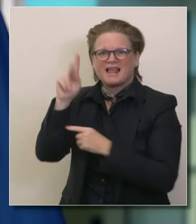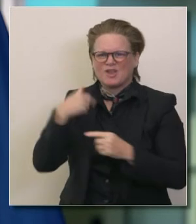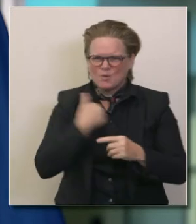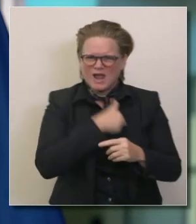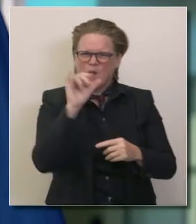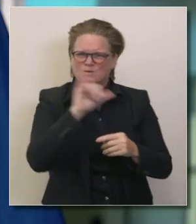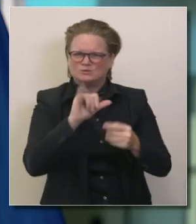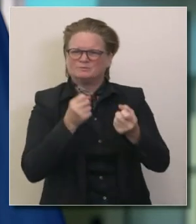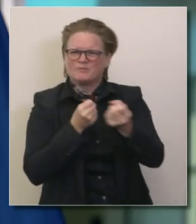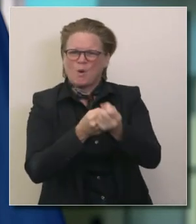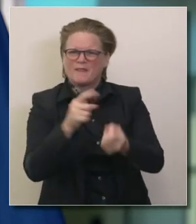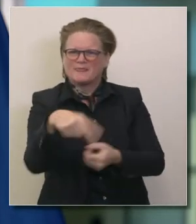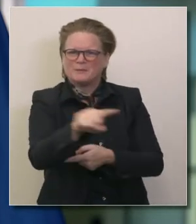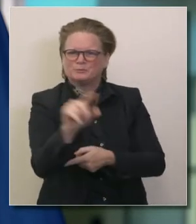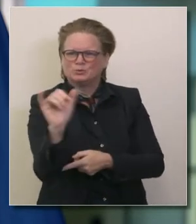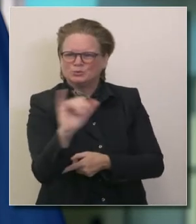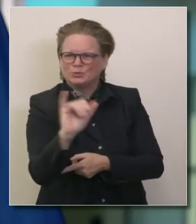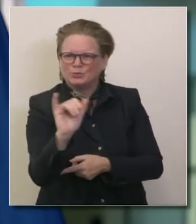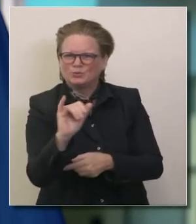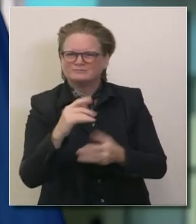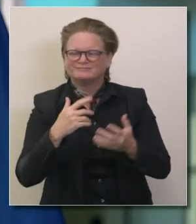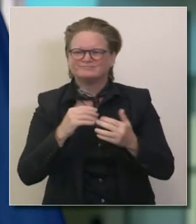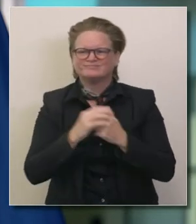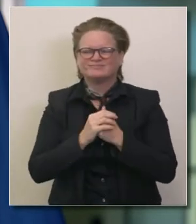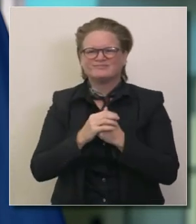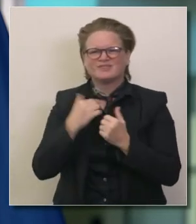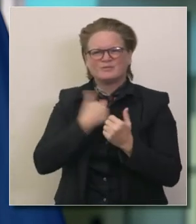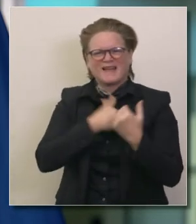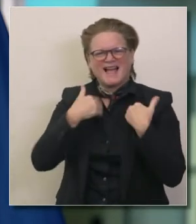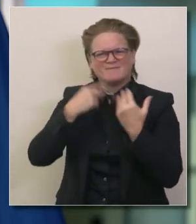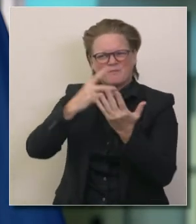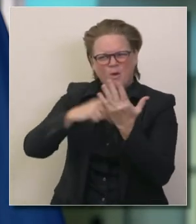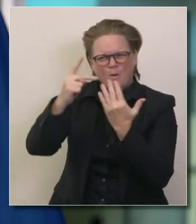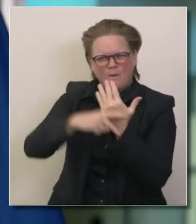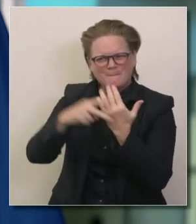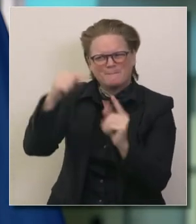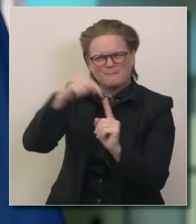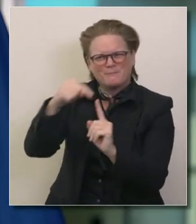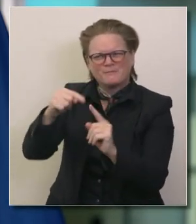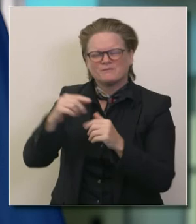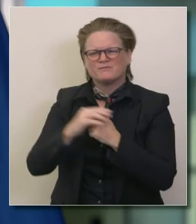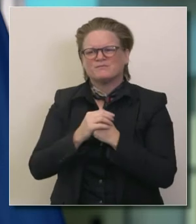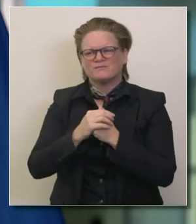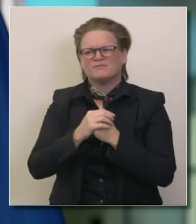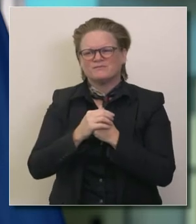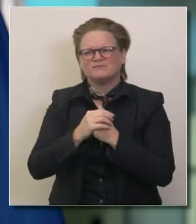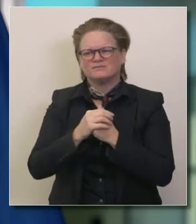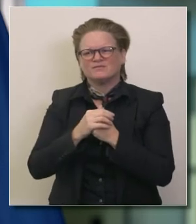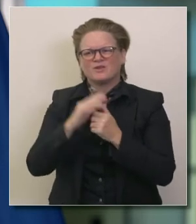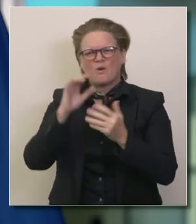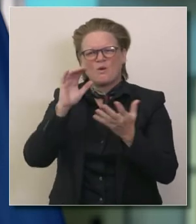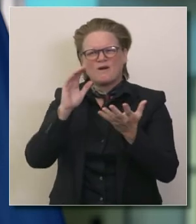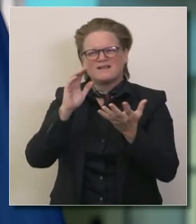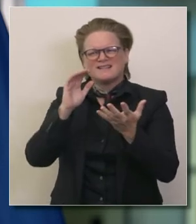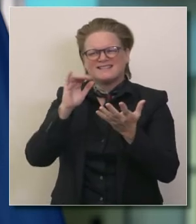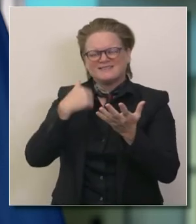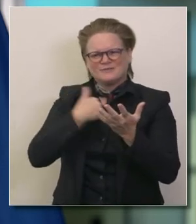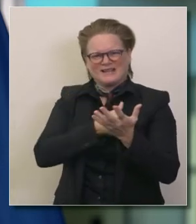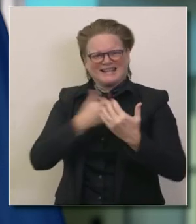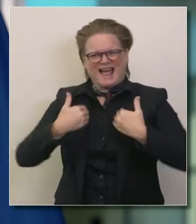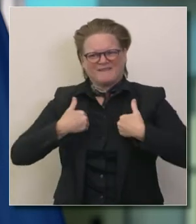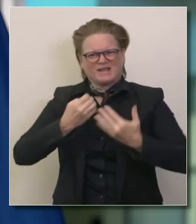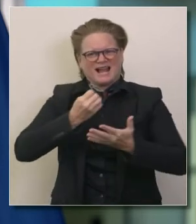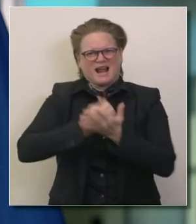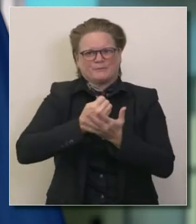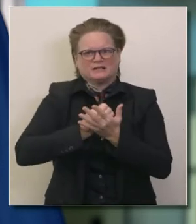las uniones de crédito es un programa novedoso secretaria de tesorería trabajando con la